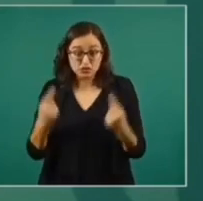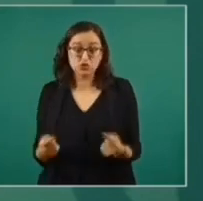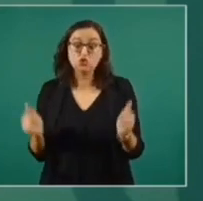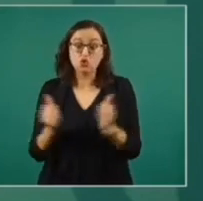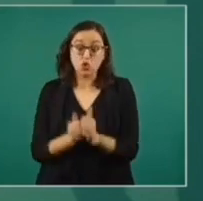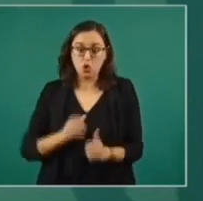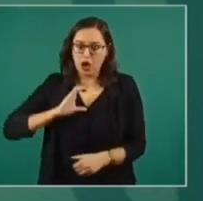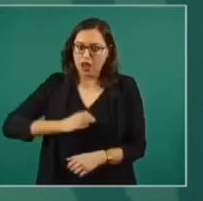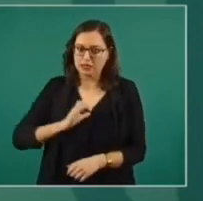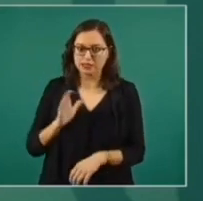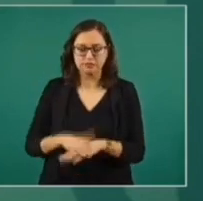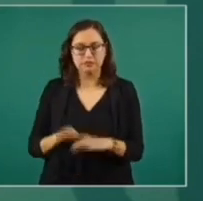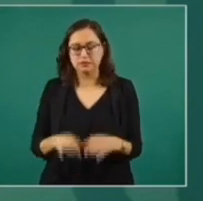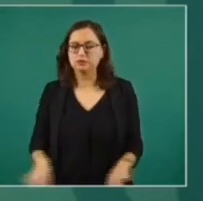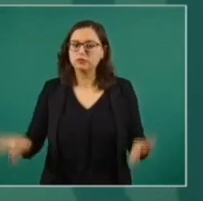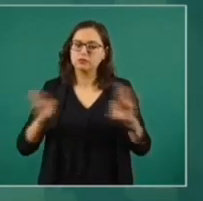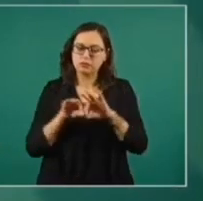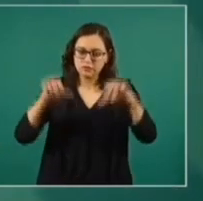cáncer.